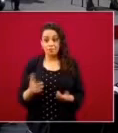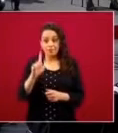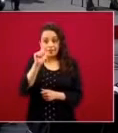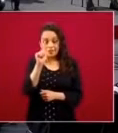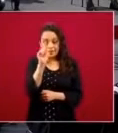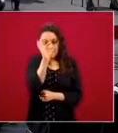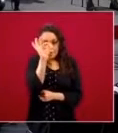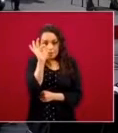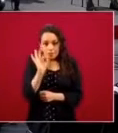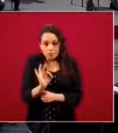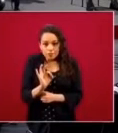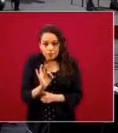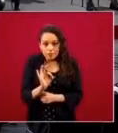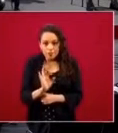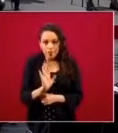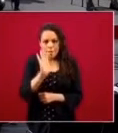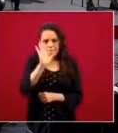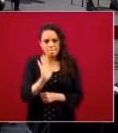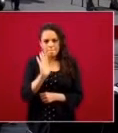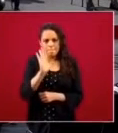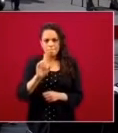Son como dos mundos.